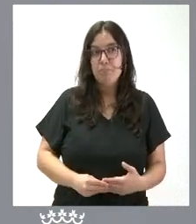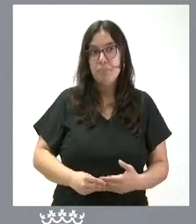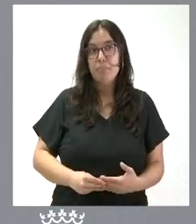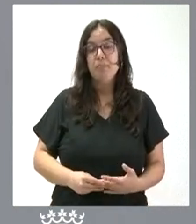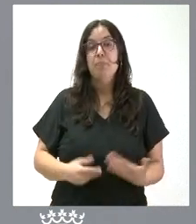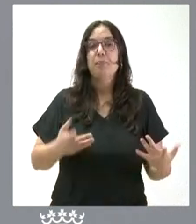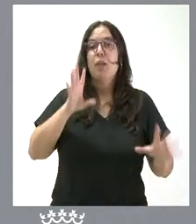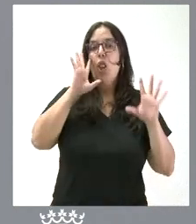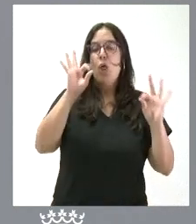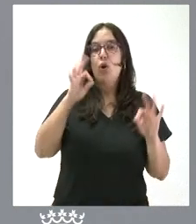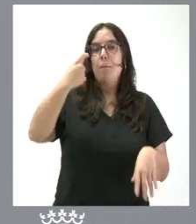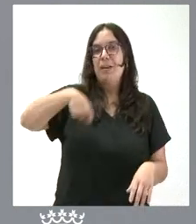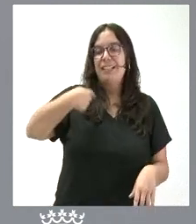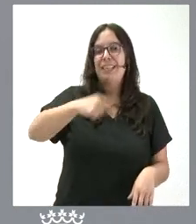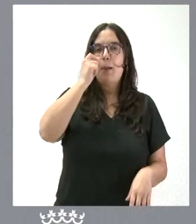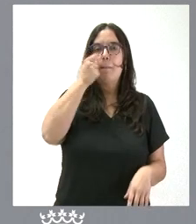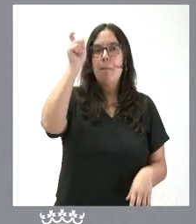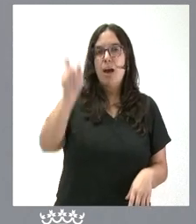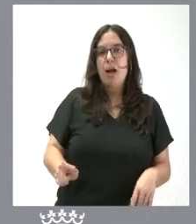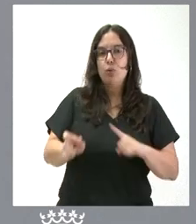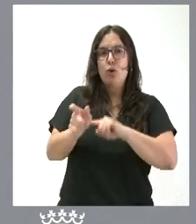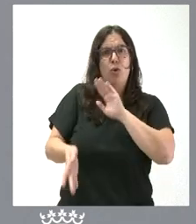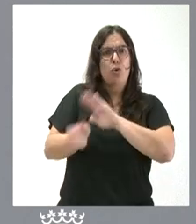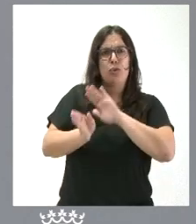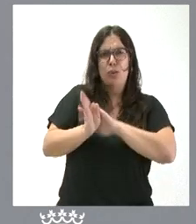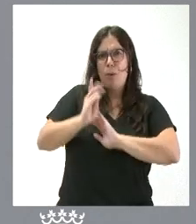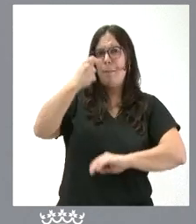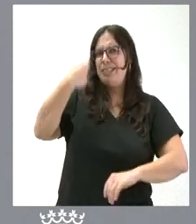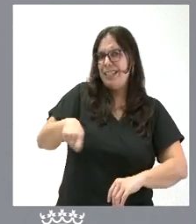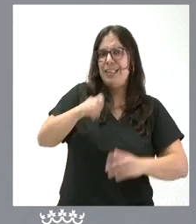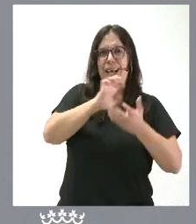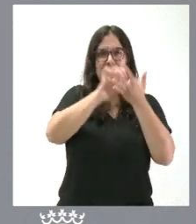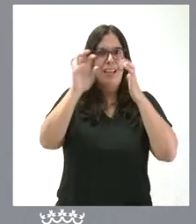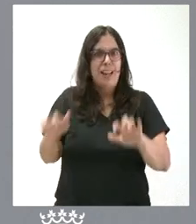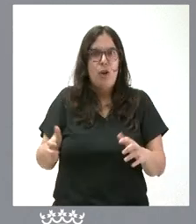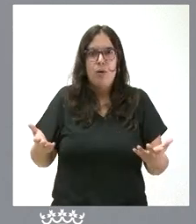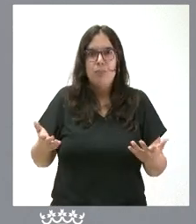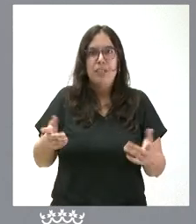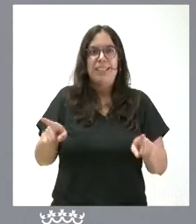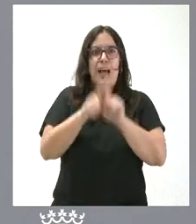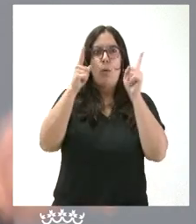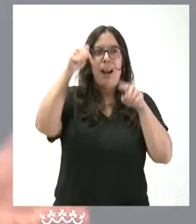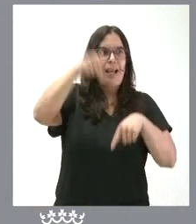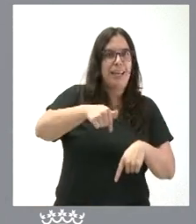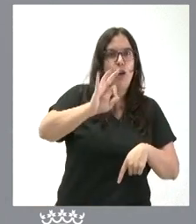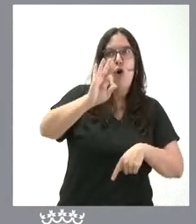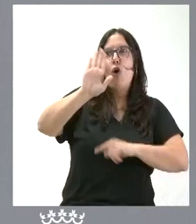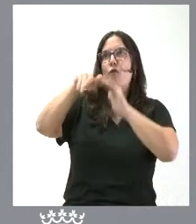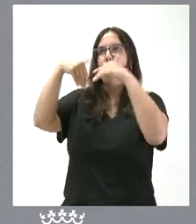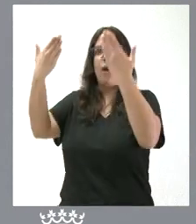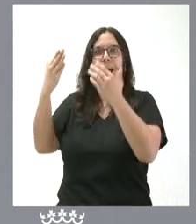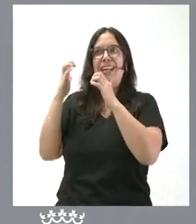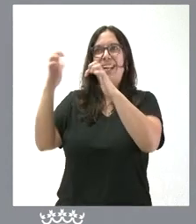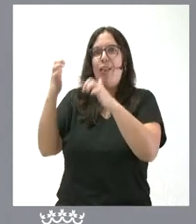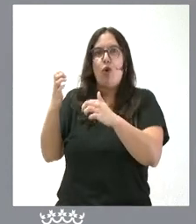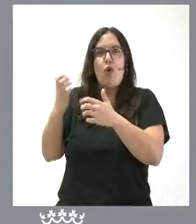Evidentemente, presidente Alfonso Fernández Mañueco sigue siendo el presidente de Castilla y León, esté dentro de Castilla y León o esté en el Senado de España, como